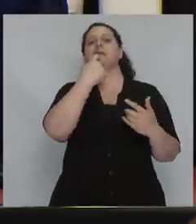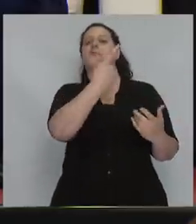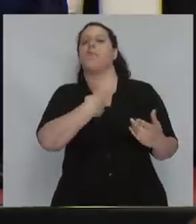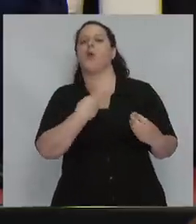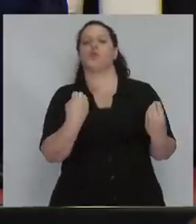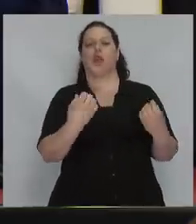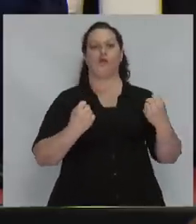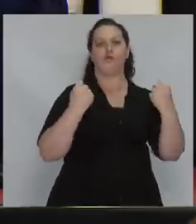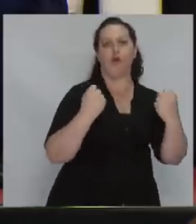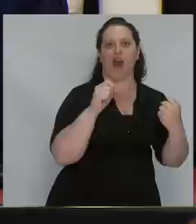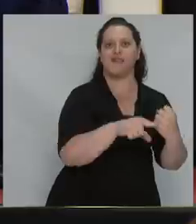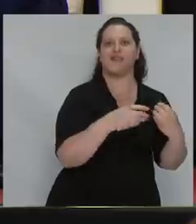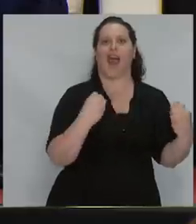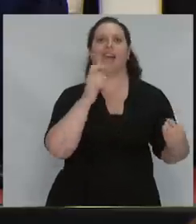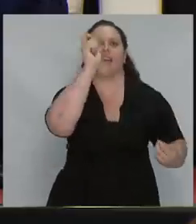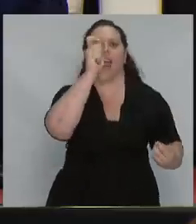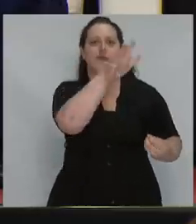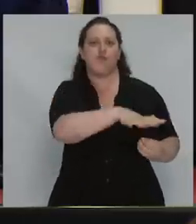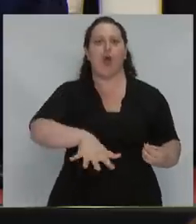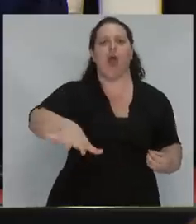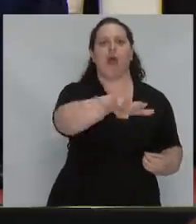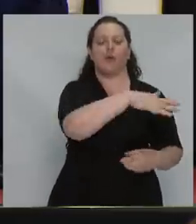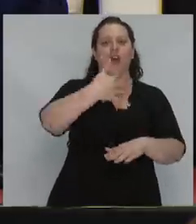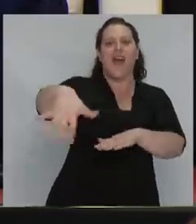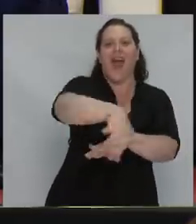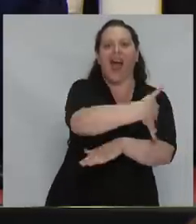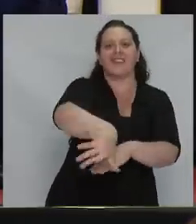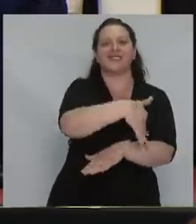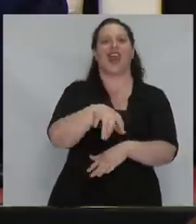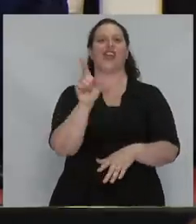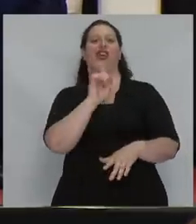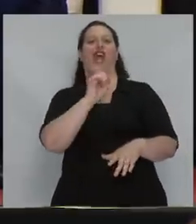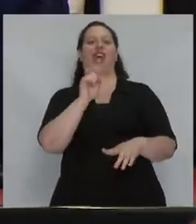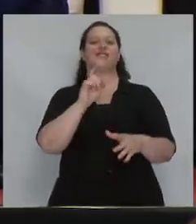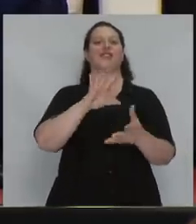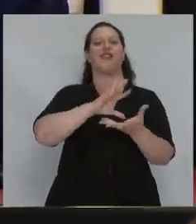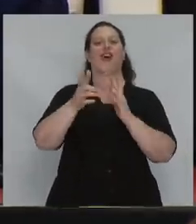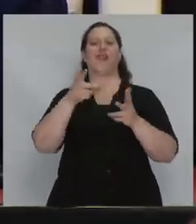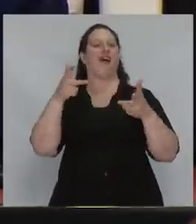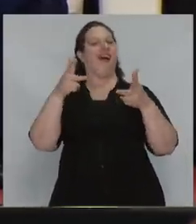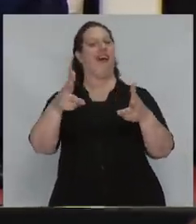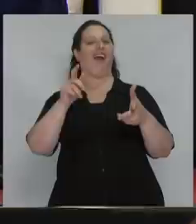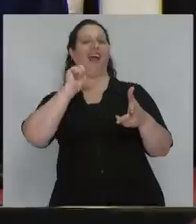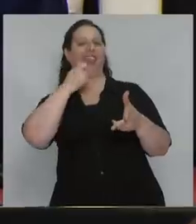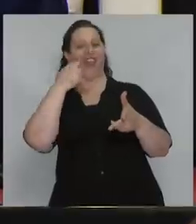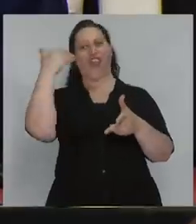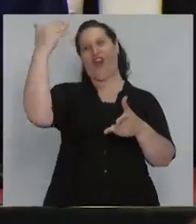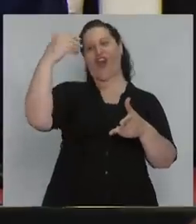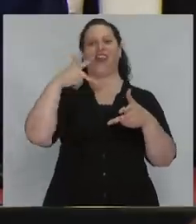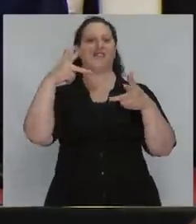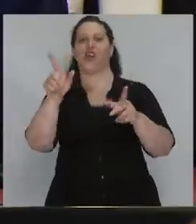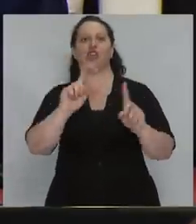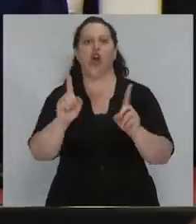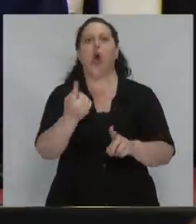ha sido el pueblo en la calle. Y no es retórica para quedar bien en un Congreso. Es que los únicos lugares donde conseguimos